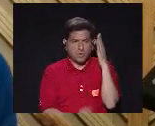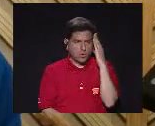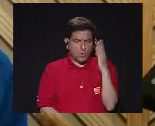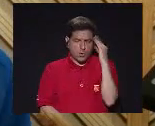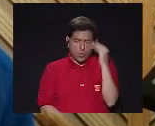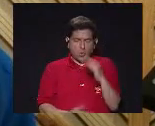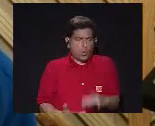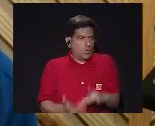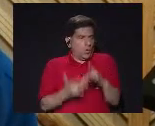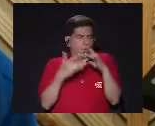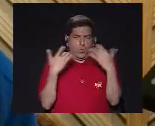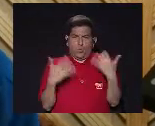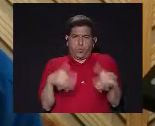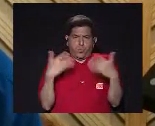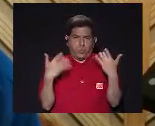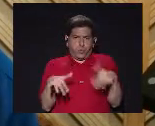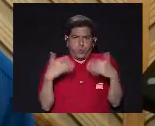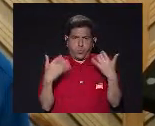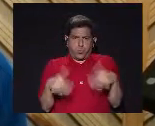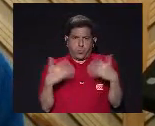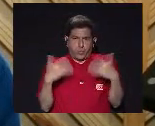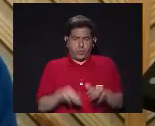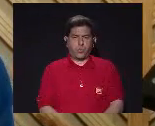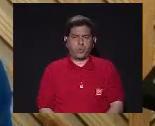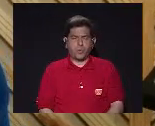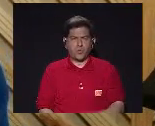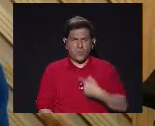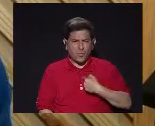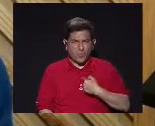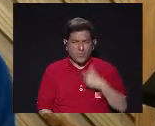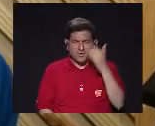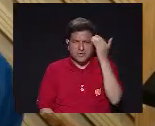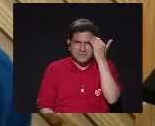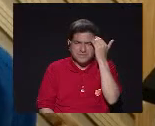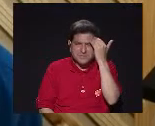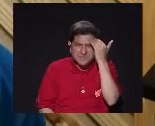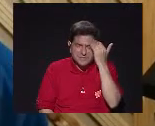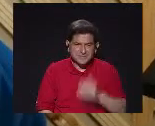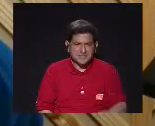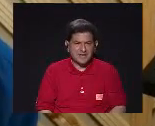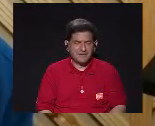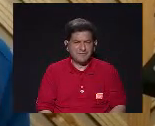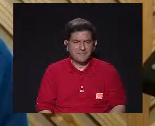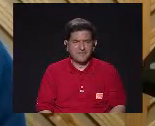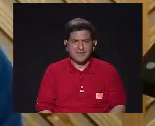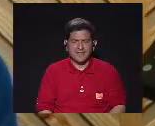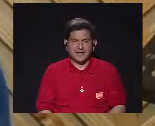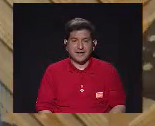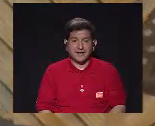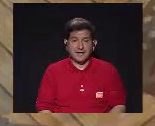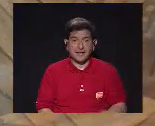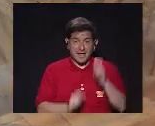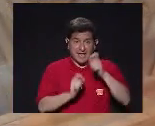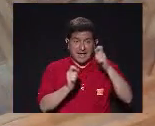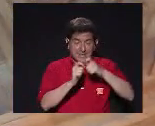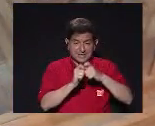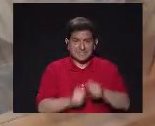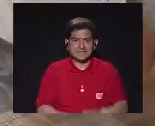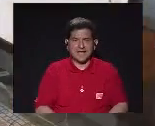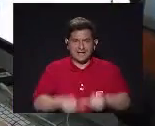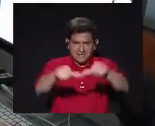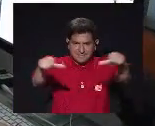este proyecto Ha sido una experiencia Única El dimensionar El alcance